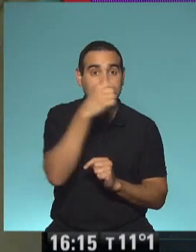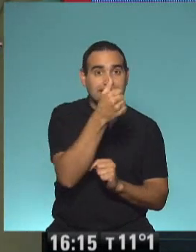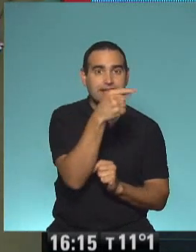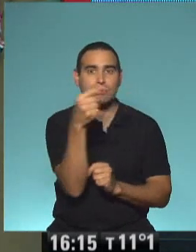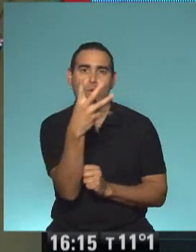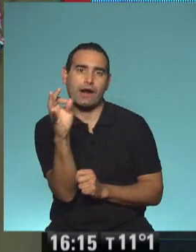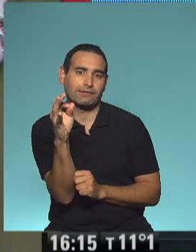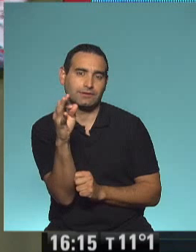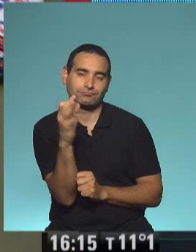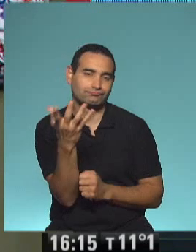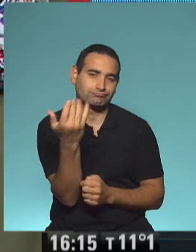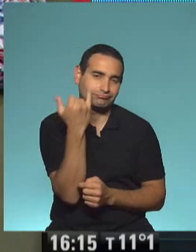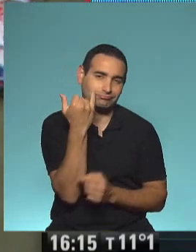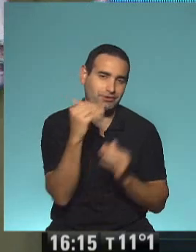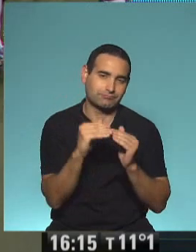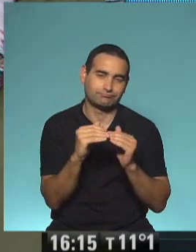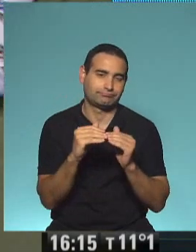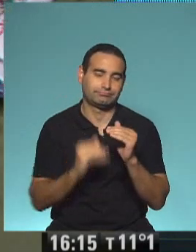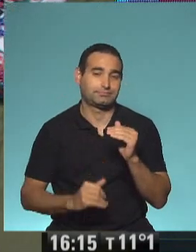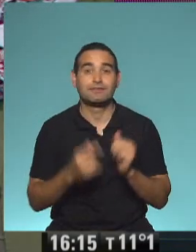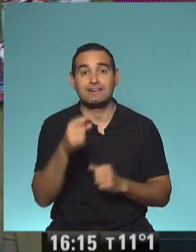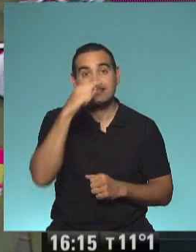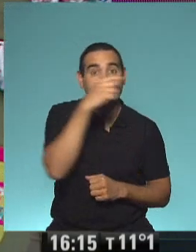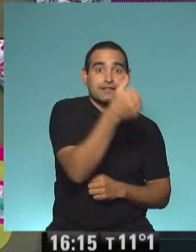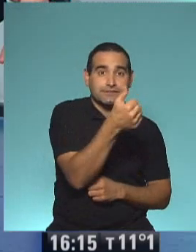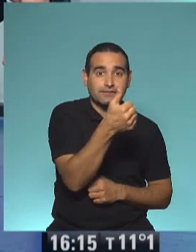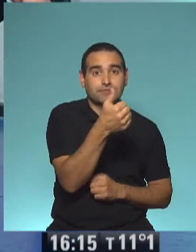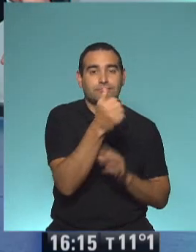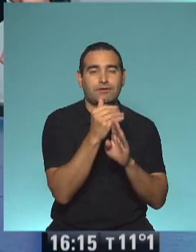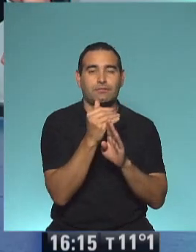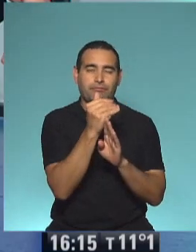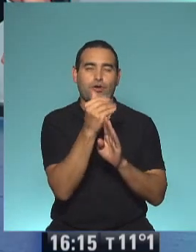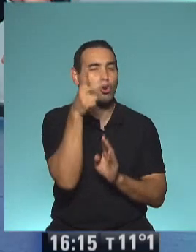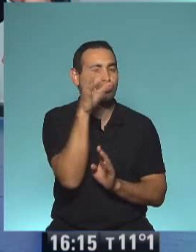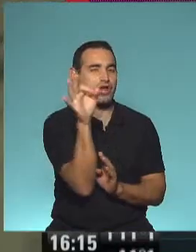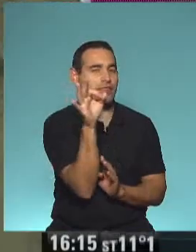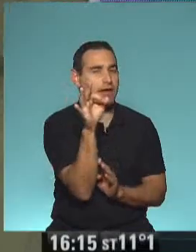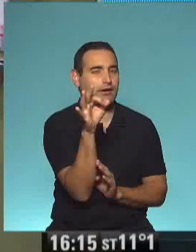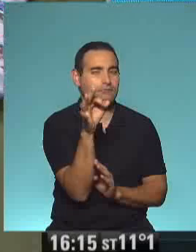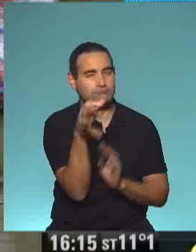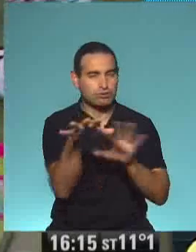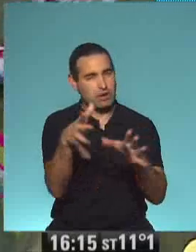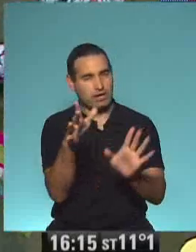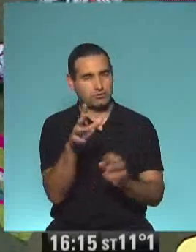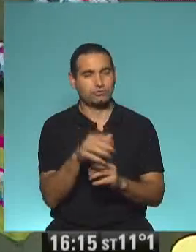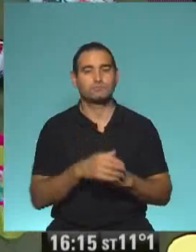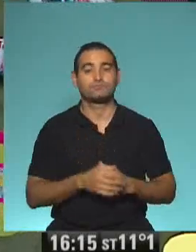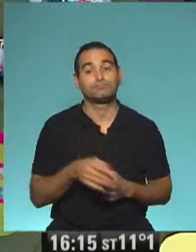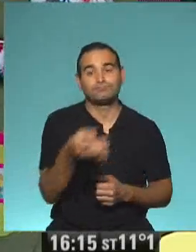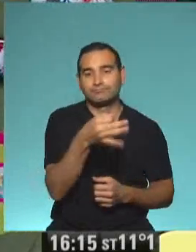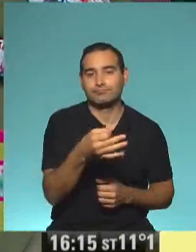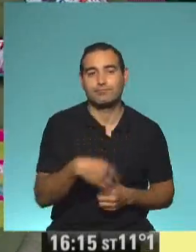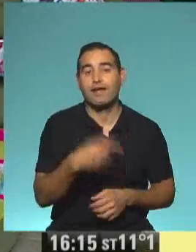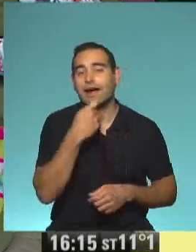40. Mirá, ya me recontrapasé. Claro, o si el 76 también lo redondeo hacia el 80 como para tener una idea estimativa. Por ejemplo,